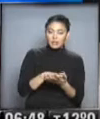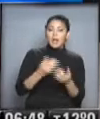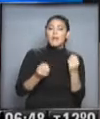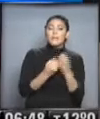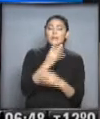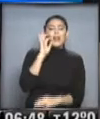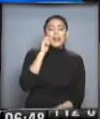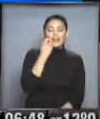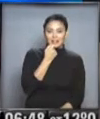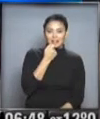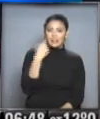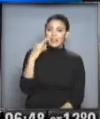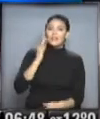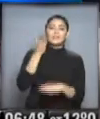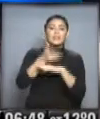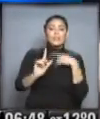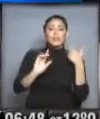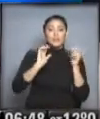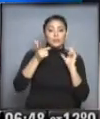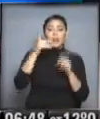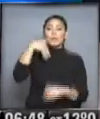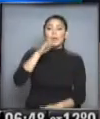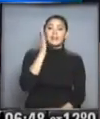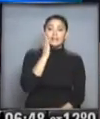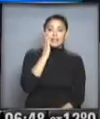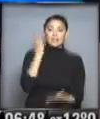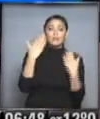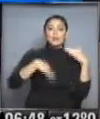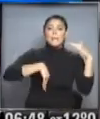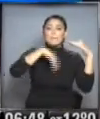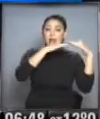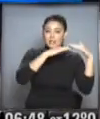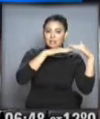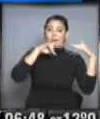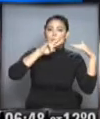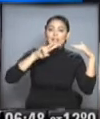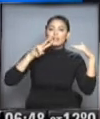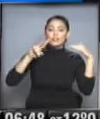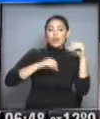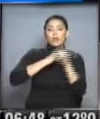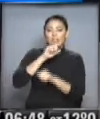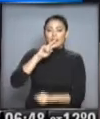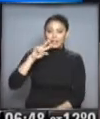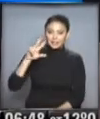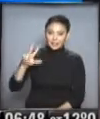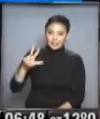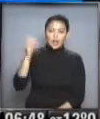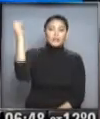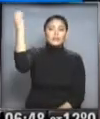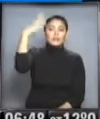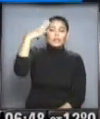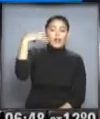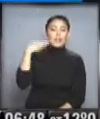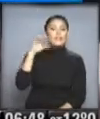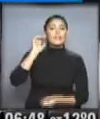muy linda mañana. Salga a disfrutarlo porque por la tarde la temperatura máxima alcanzará los 22 a 23 grados a pleno sol. A